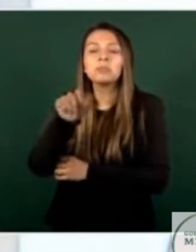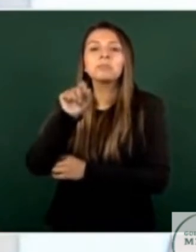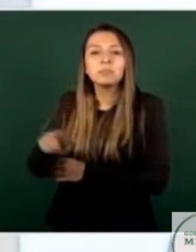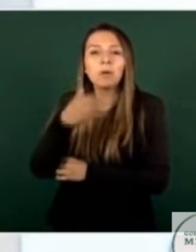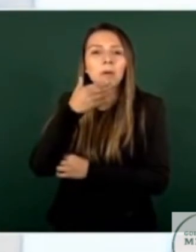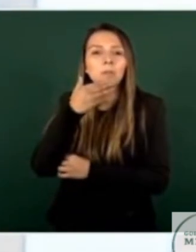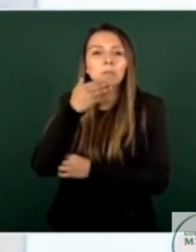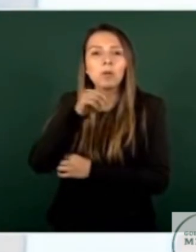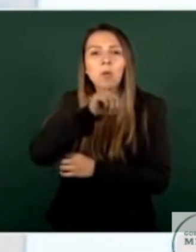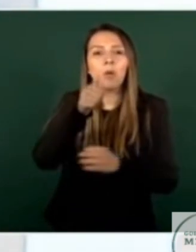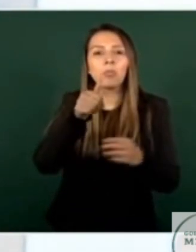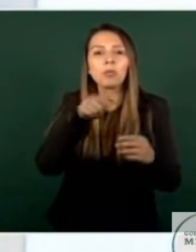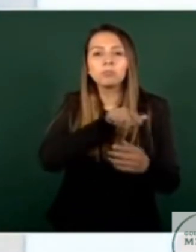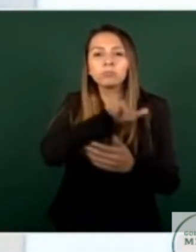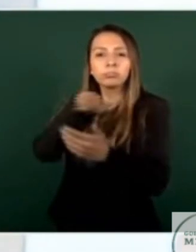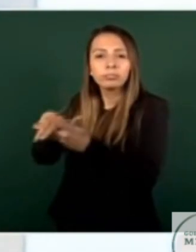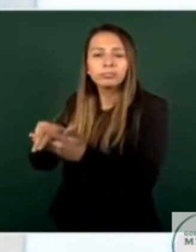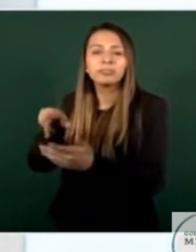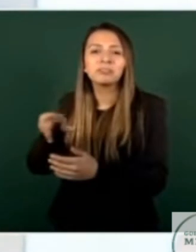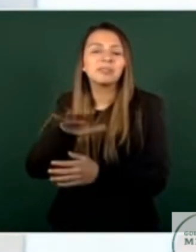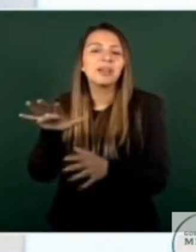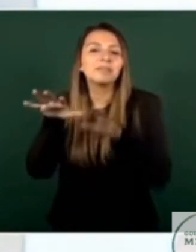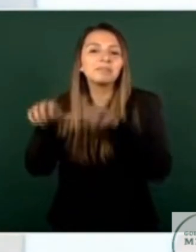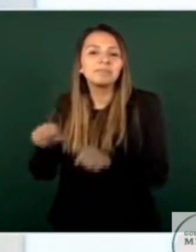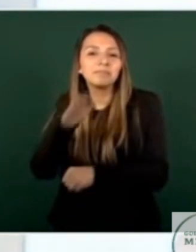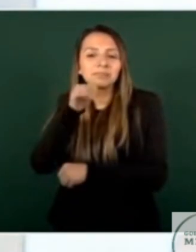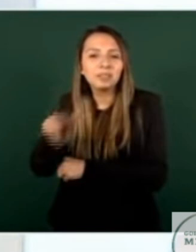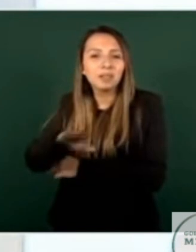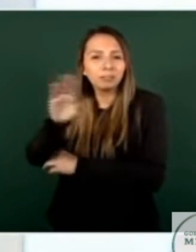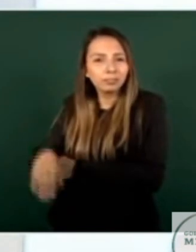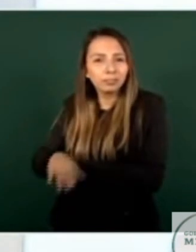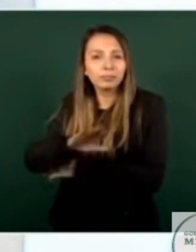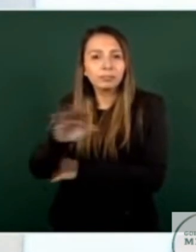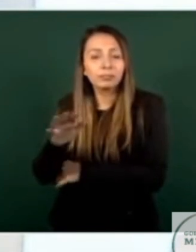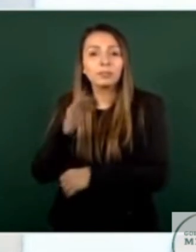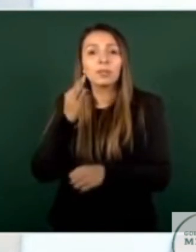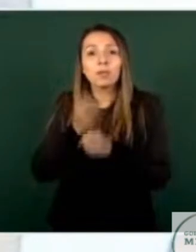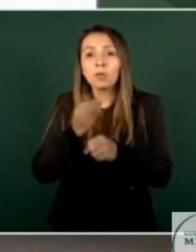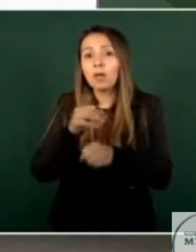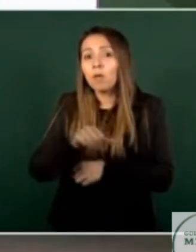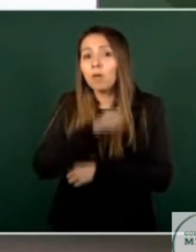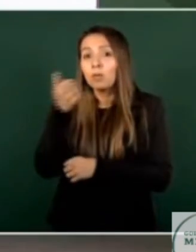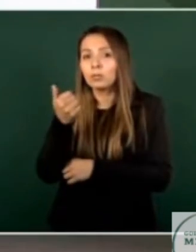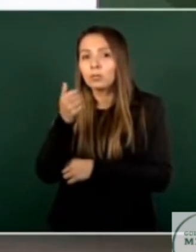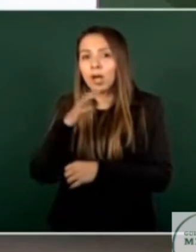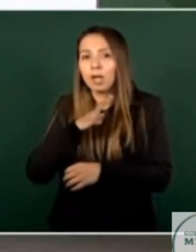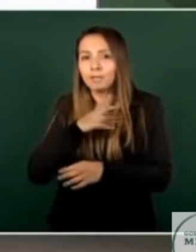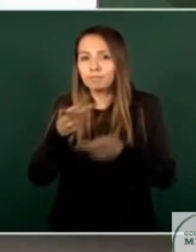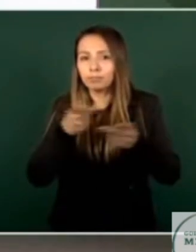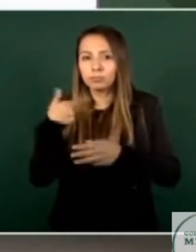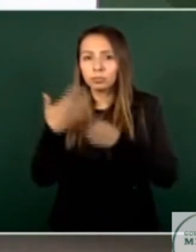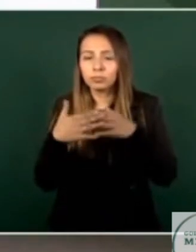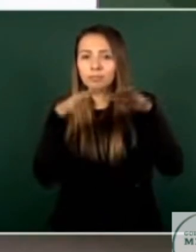ejecutar orden de aprehensión y se mantiene una orden de aprehensión vigente en contra de Damaso N